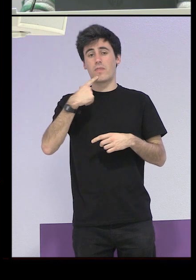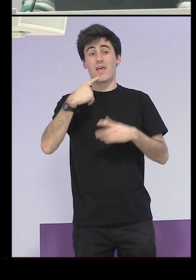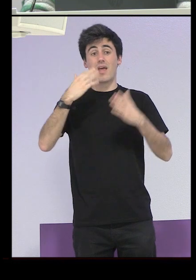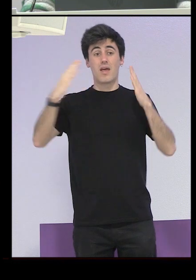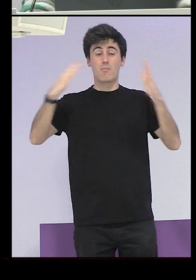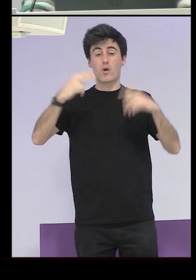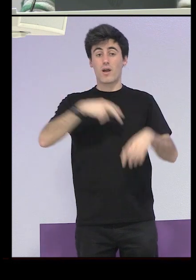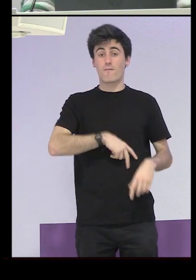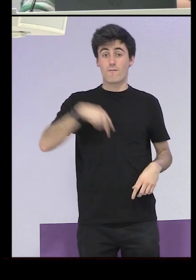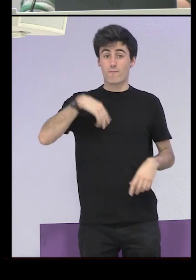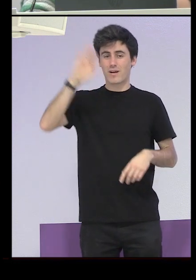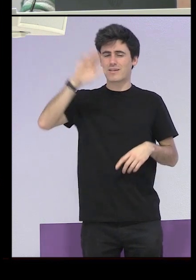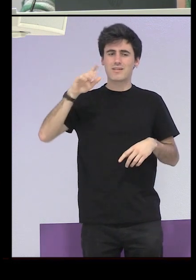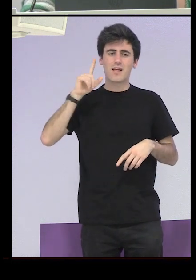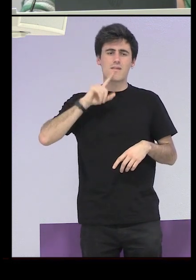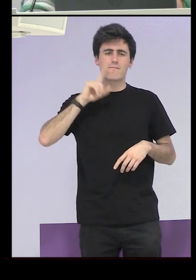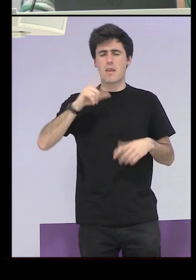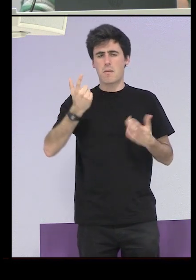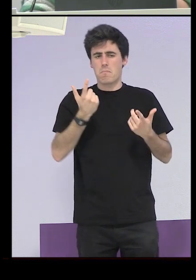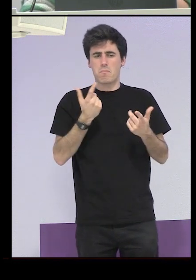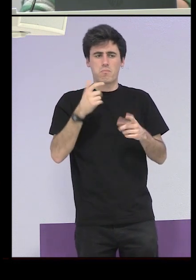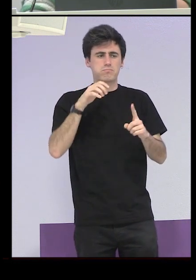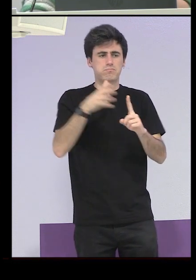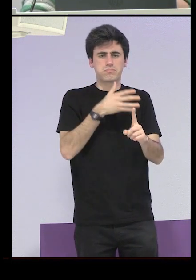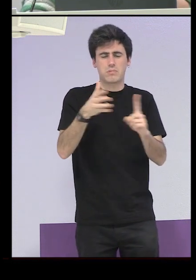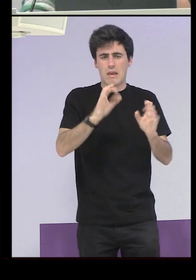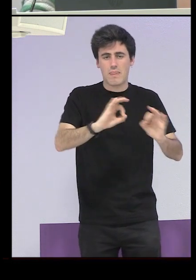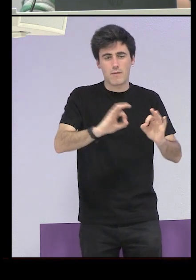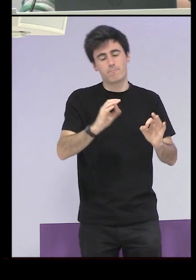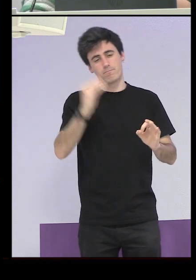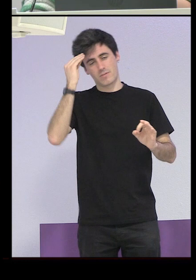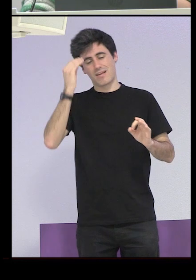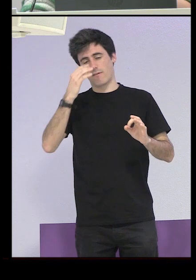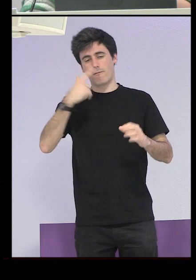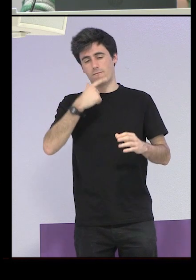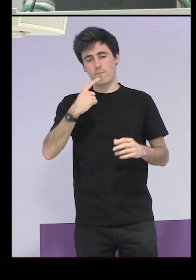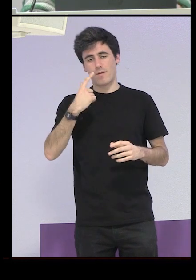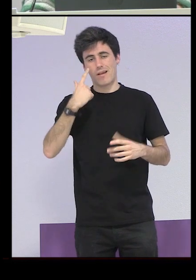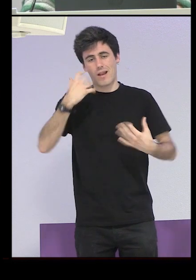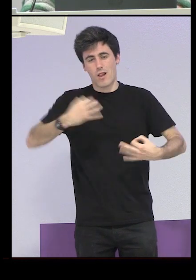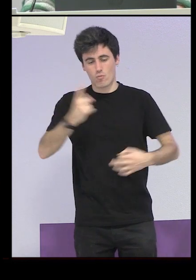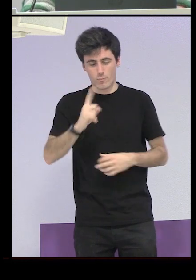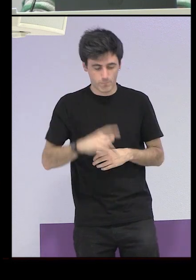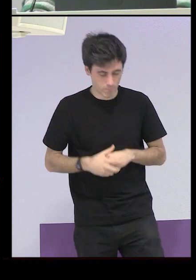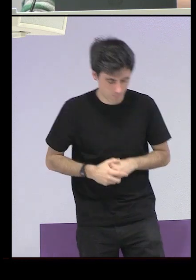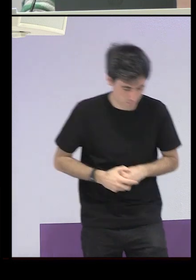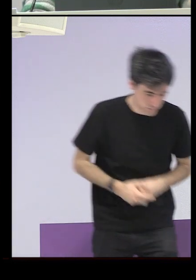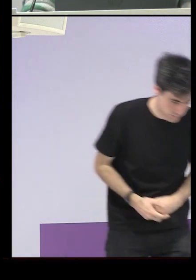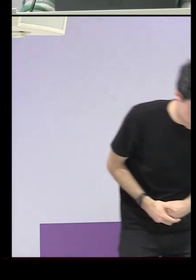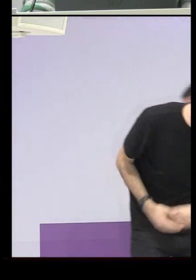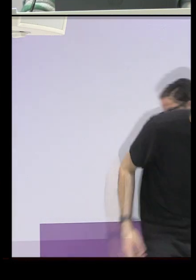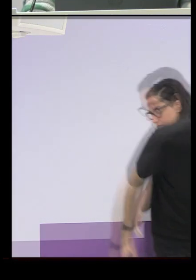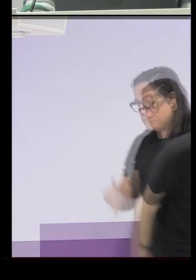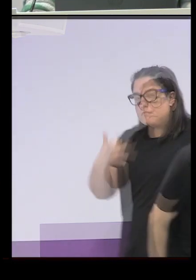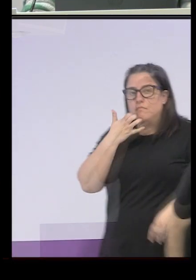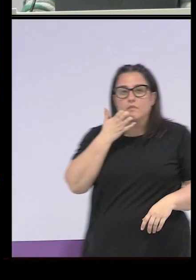dictadura franquista y es verdad que si vas a buscar represión a los expedientes de la ley de peligrosidad y rehabilitación social o a la de